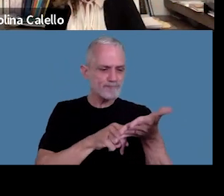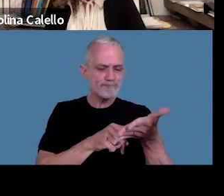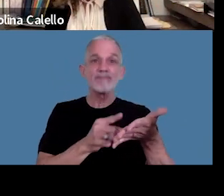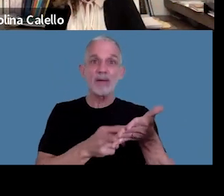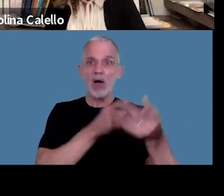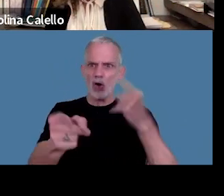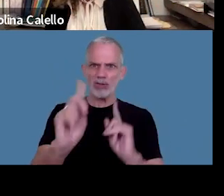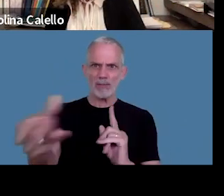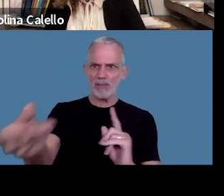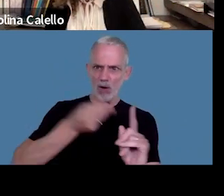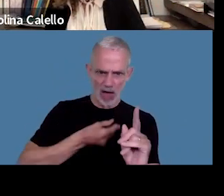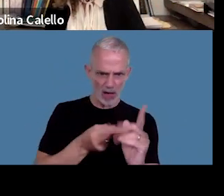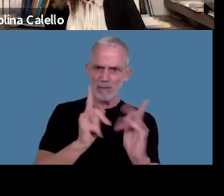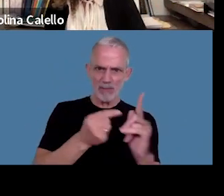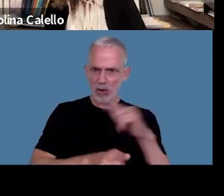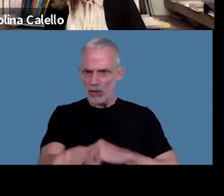contra de la causa penal